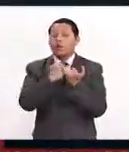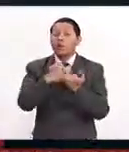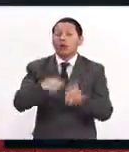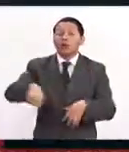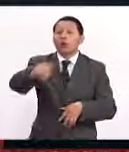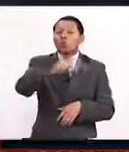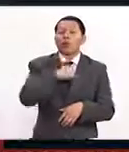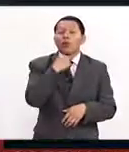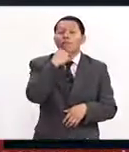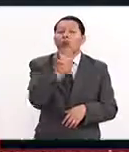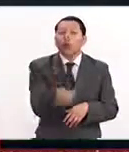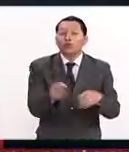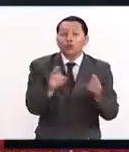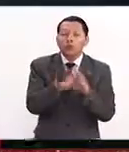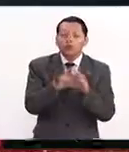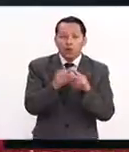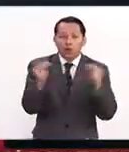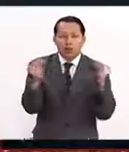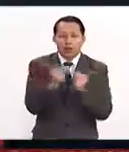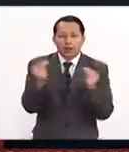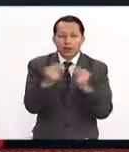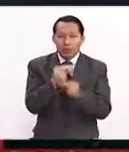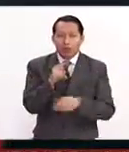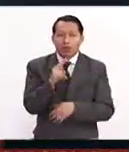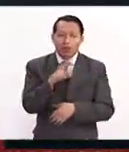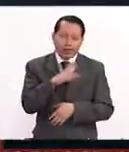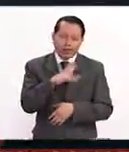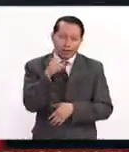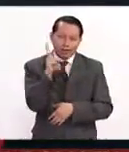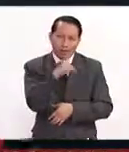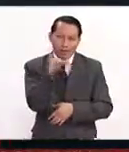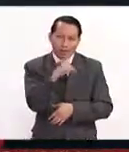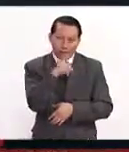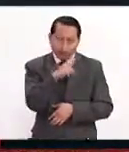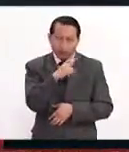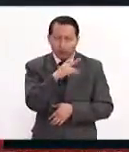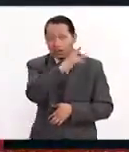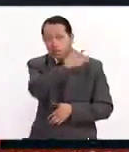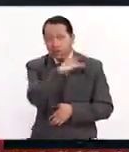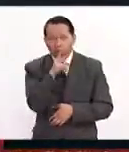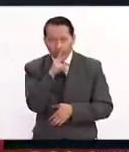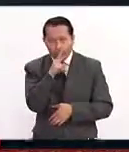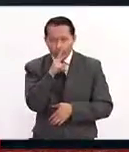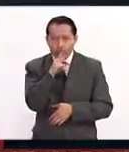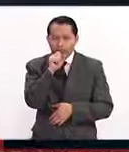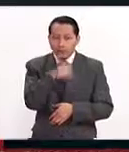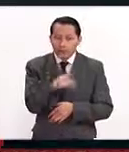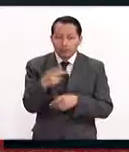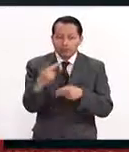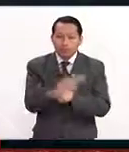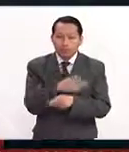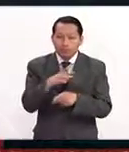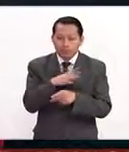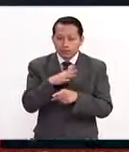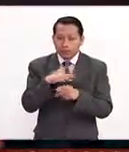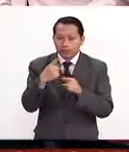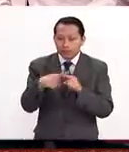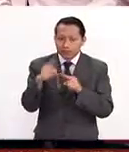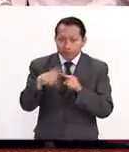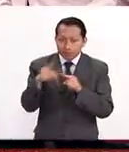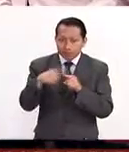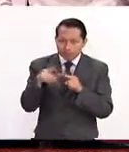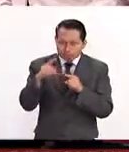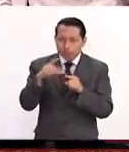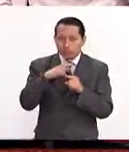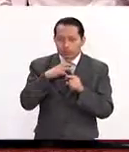un suficiente aire que viene de los pulmones en donde las partículas que se van depositando en vías